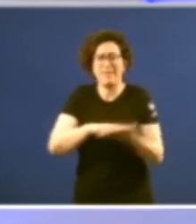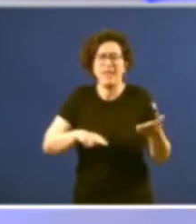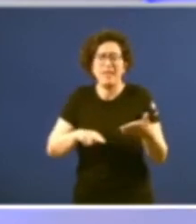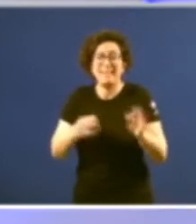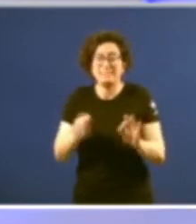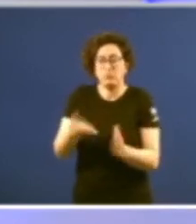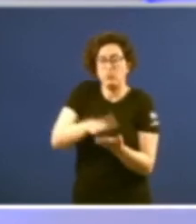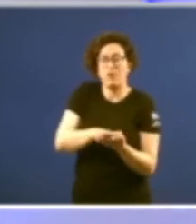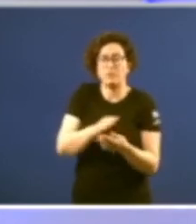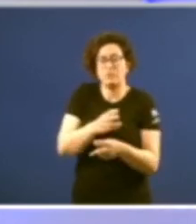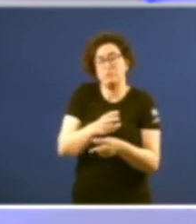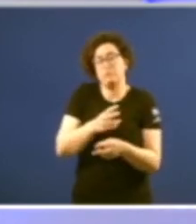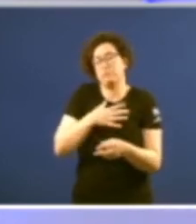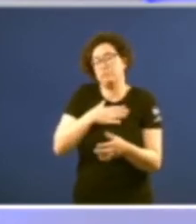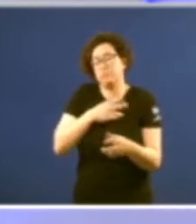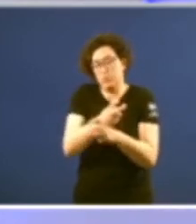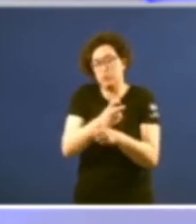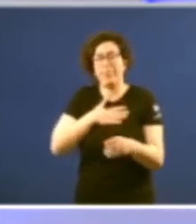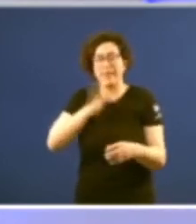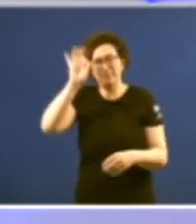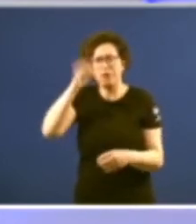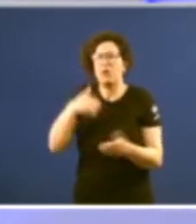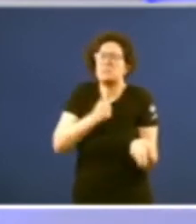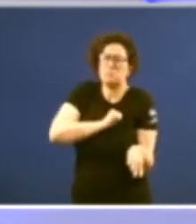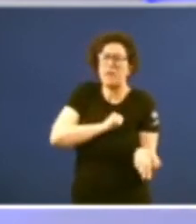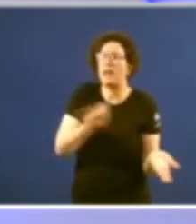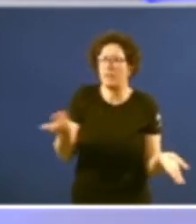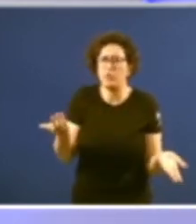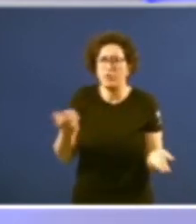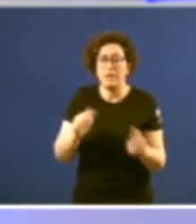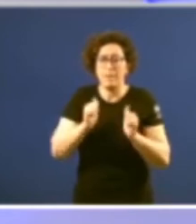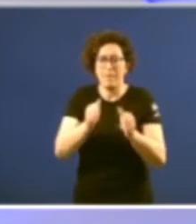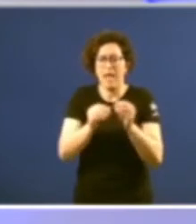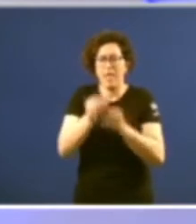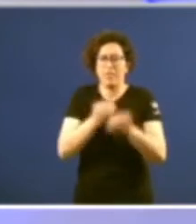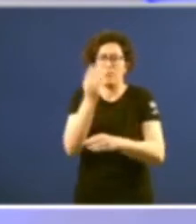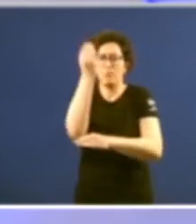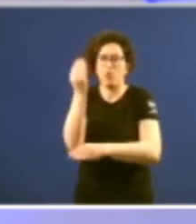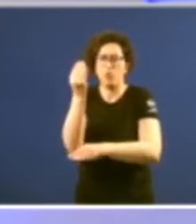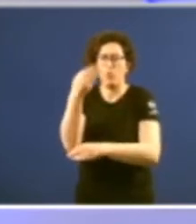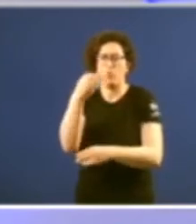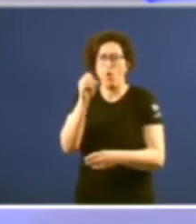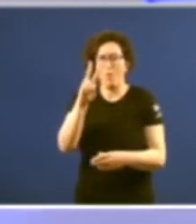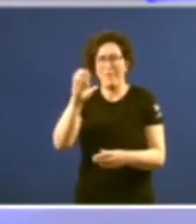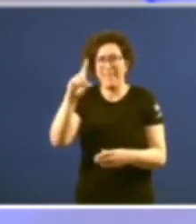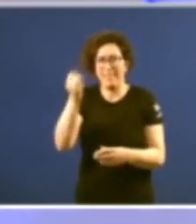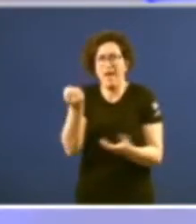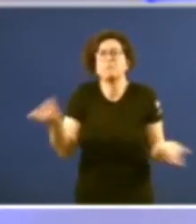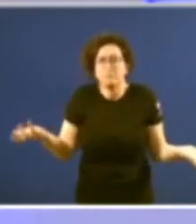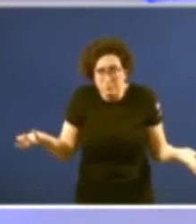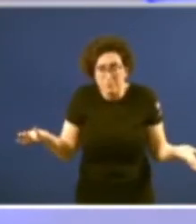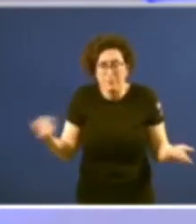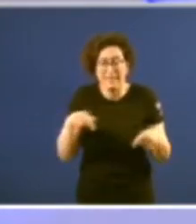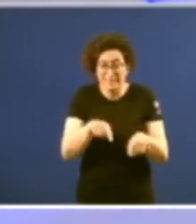mortales de nuestro castelao que se espera para levantarle un monumento a bóveda ben pois ese era